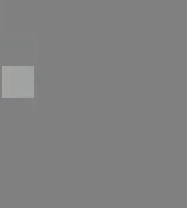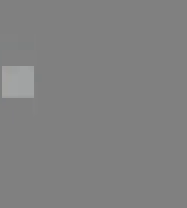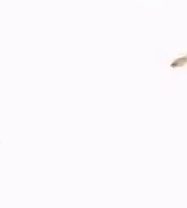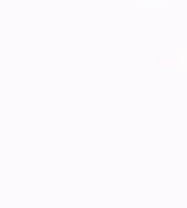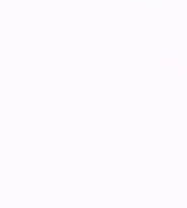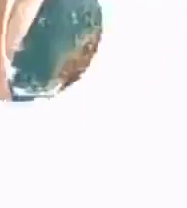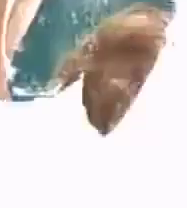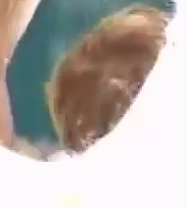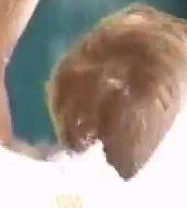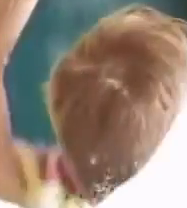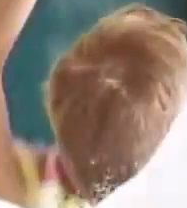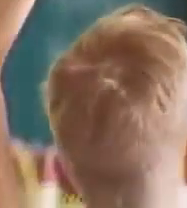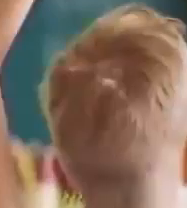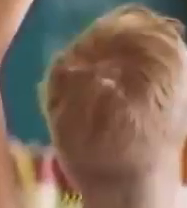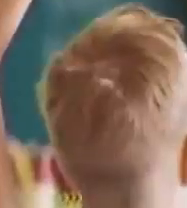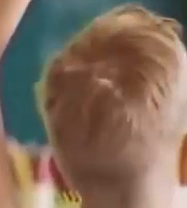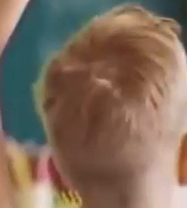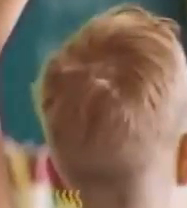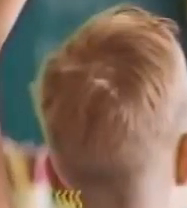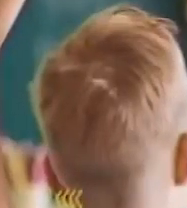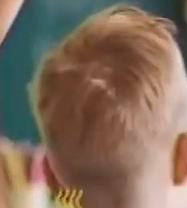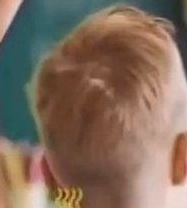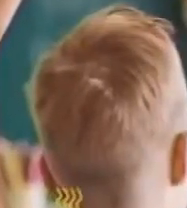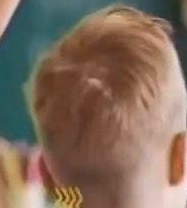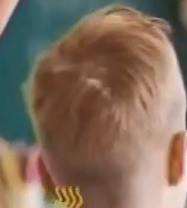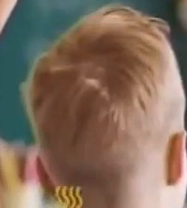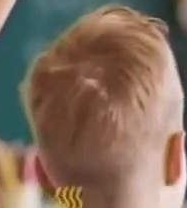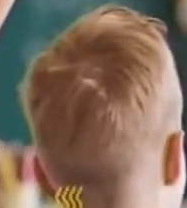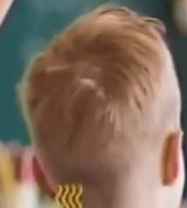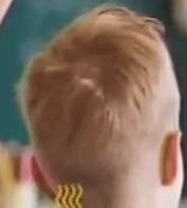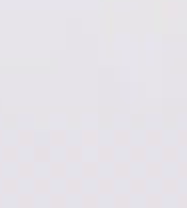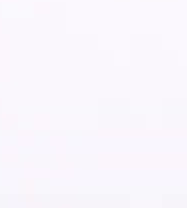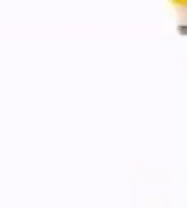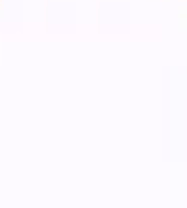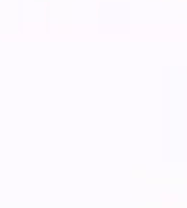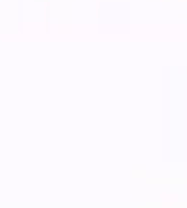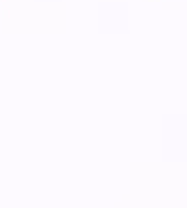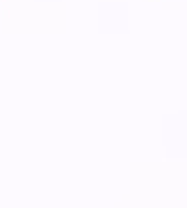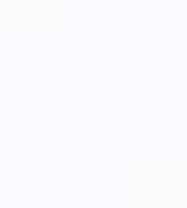A continuación, Comunicación y Lenguaje, Quinto Primaria.